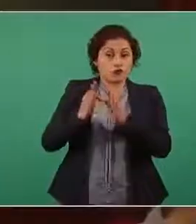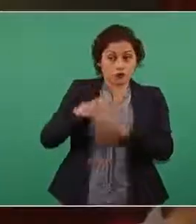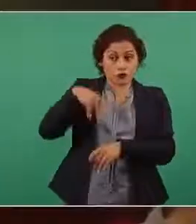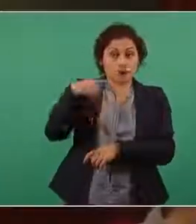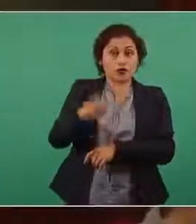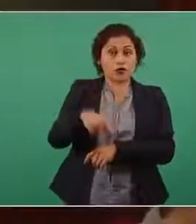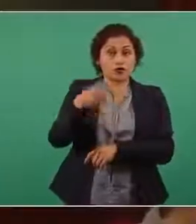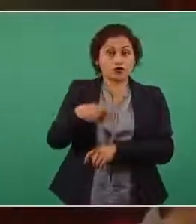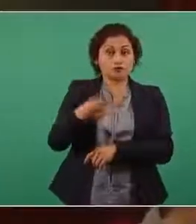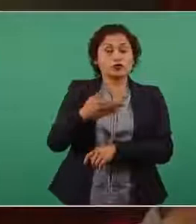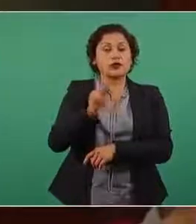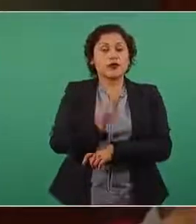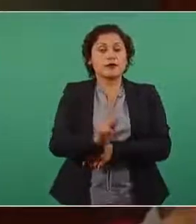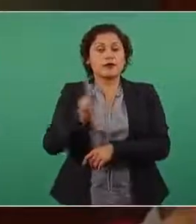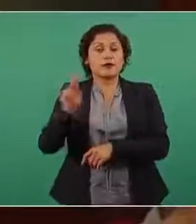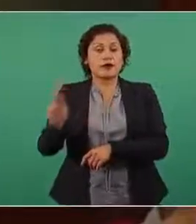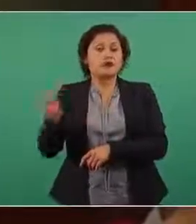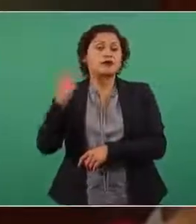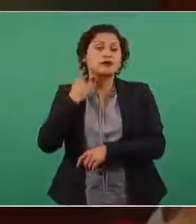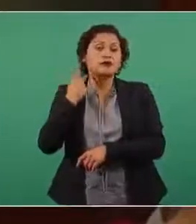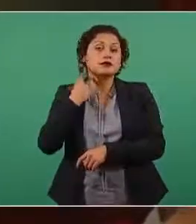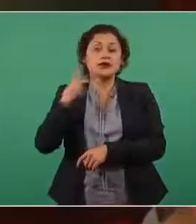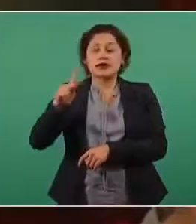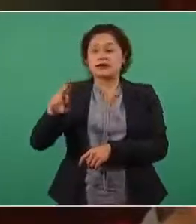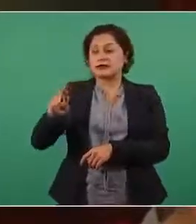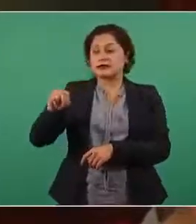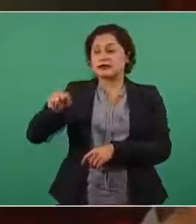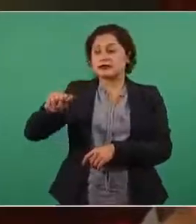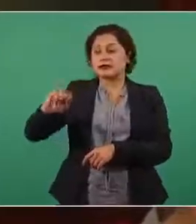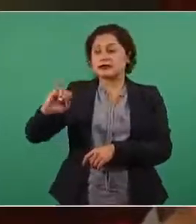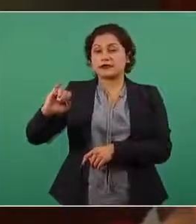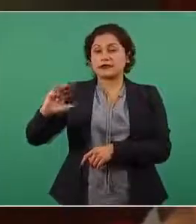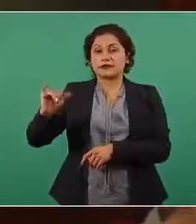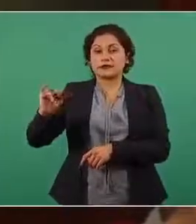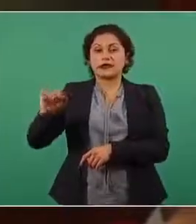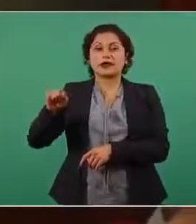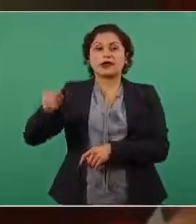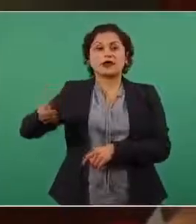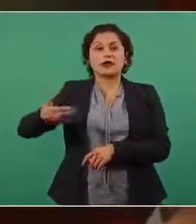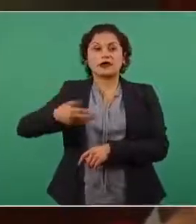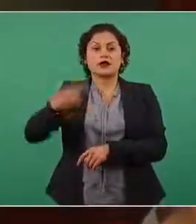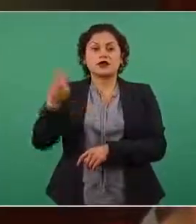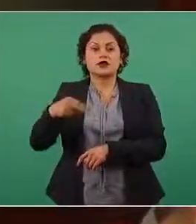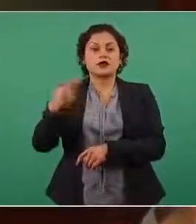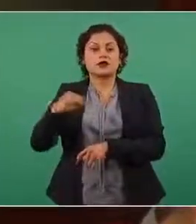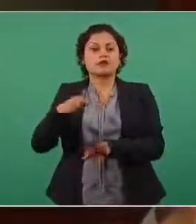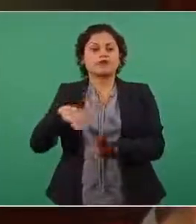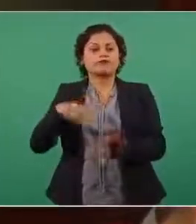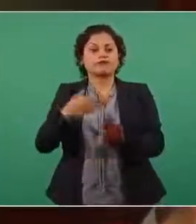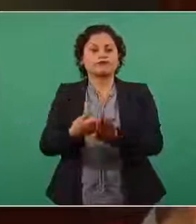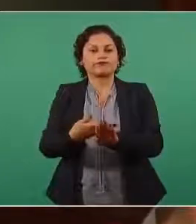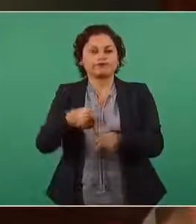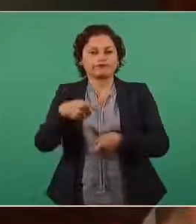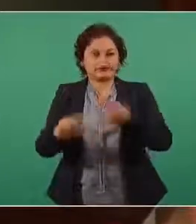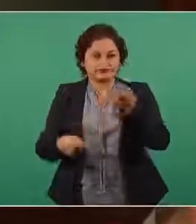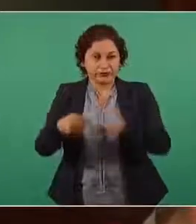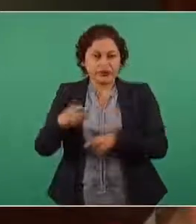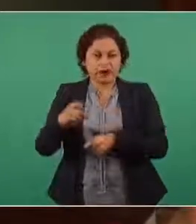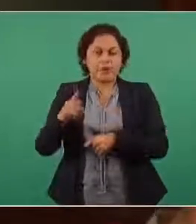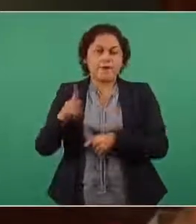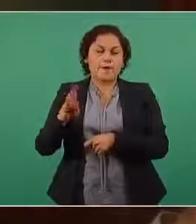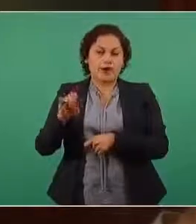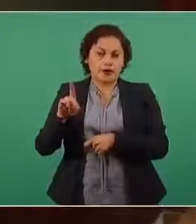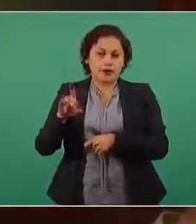mucho a lo que el politólogo Jim Sharp ha llamado el golpe de Estado blando. Hemos visto que emplean incluso